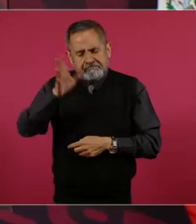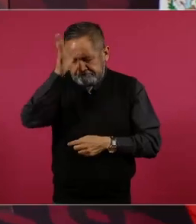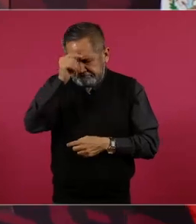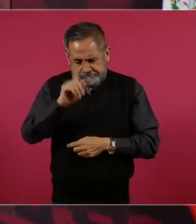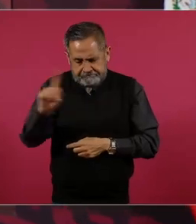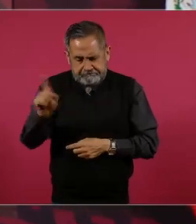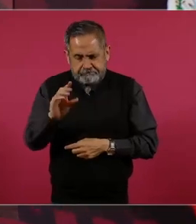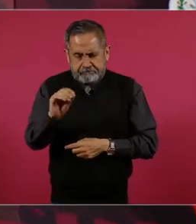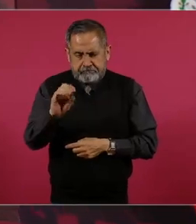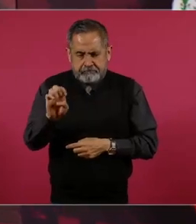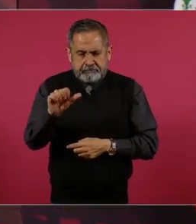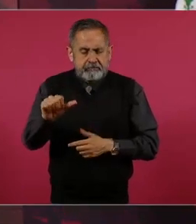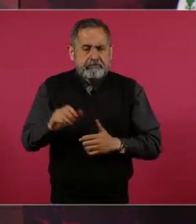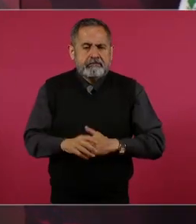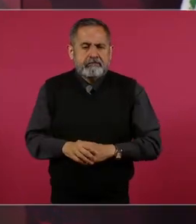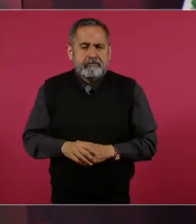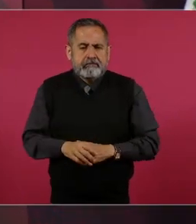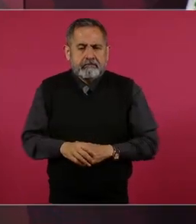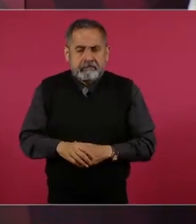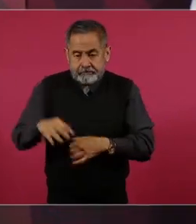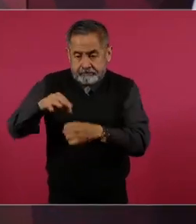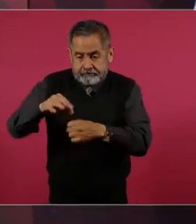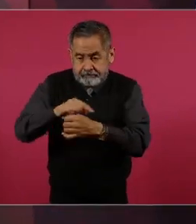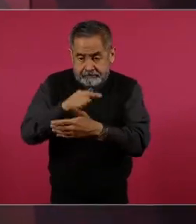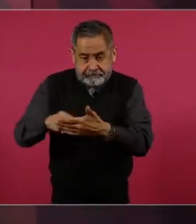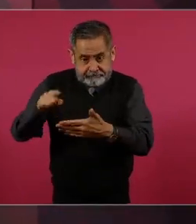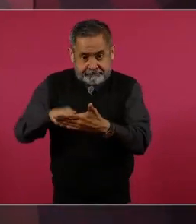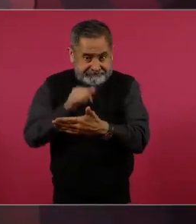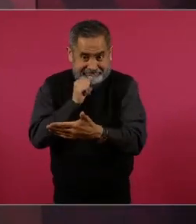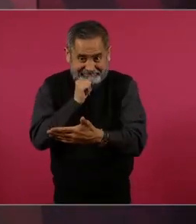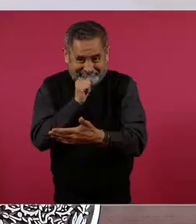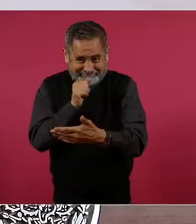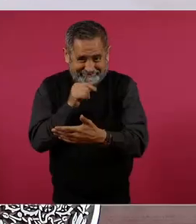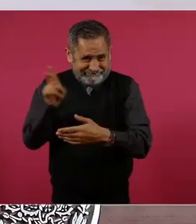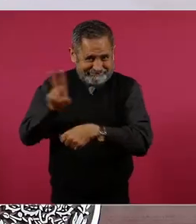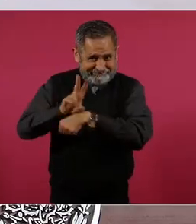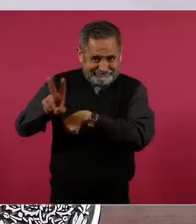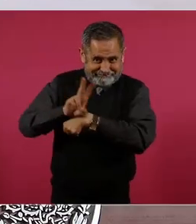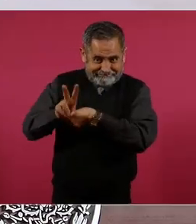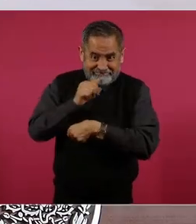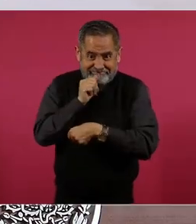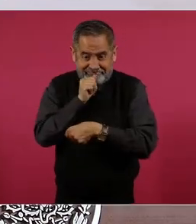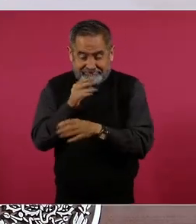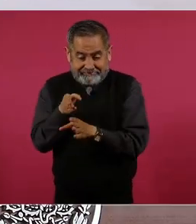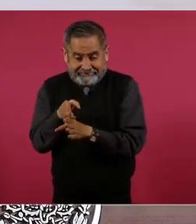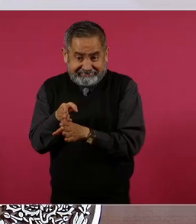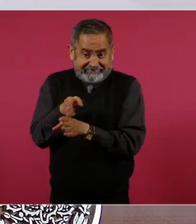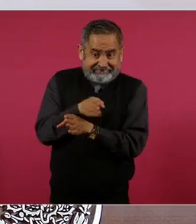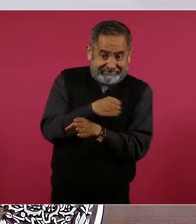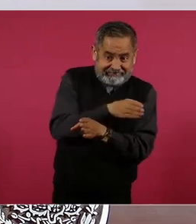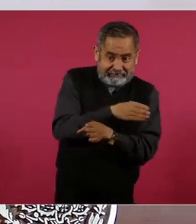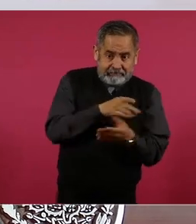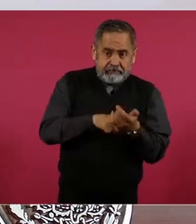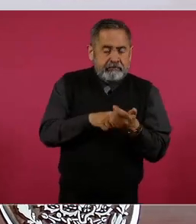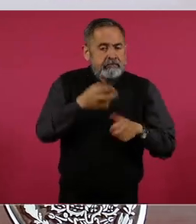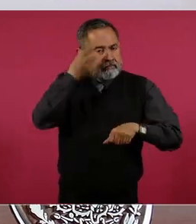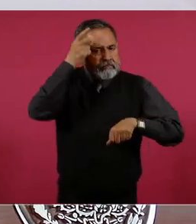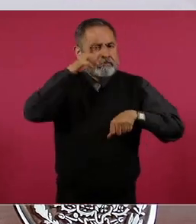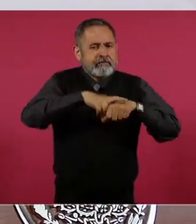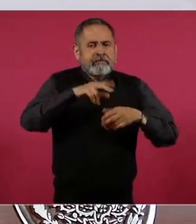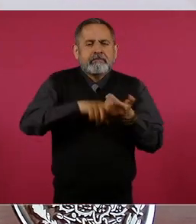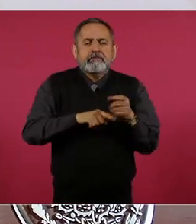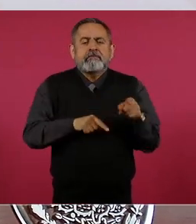Antes de conocer resultados, el director de la